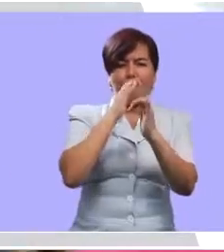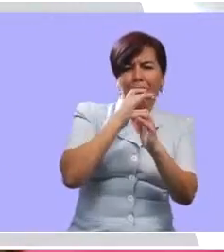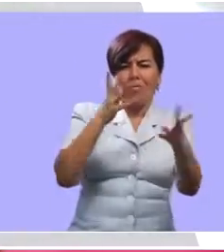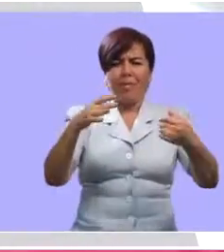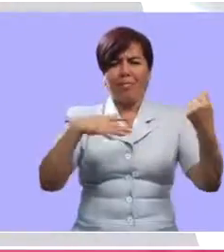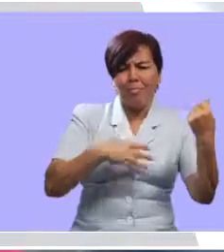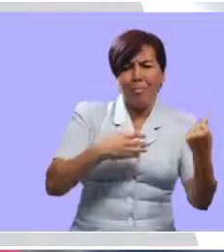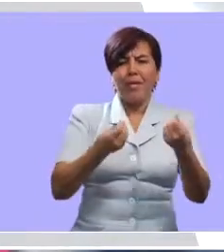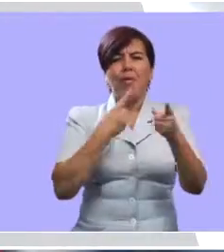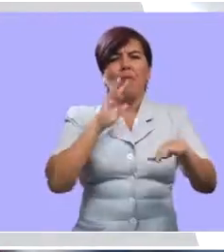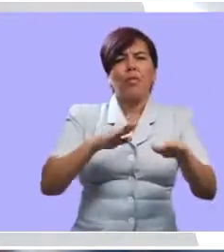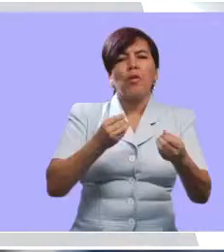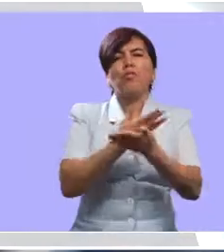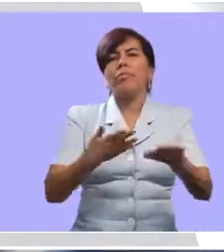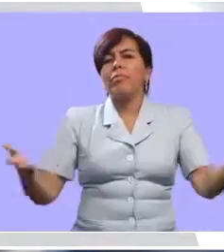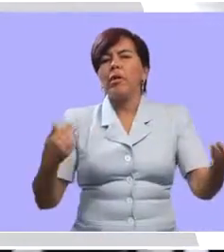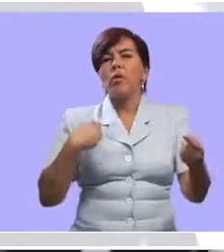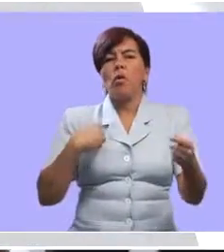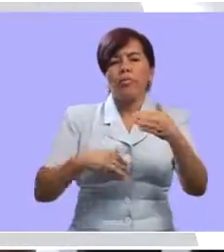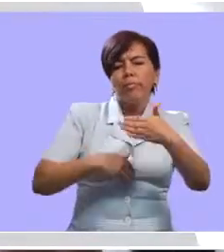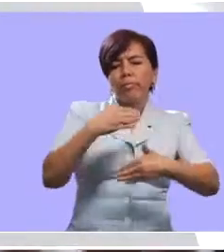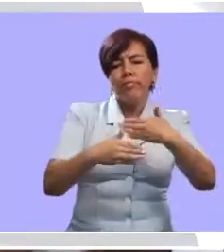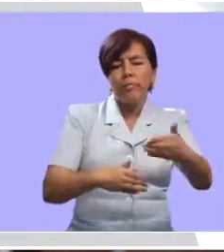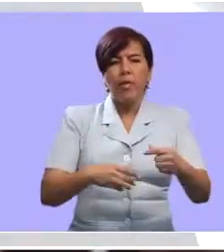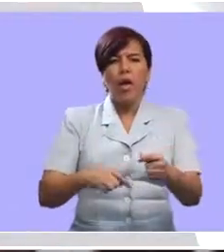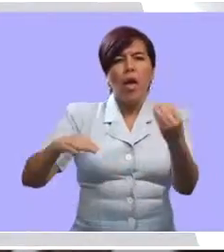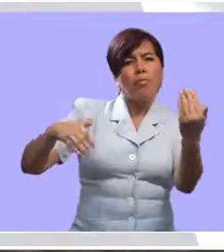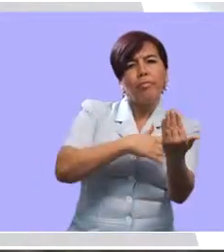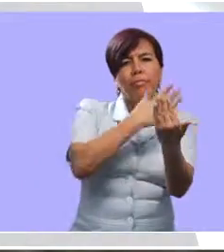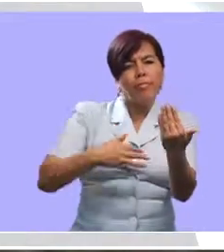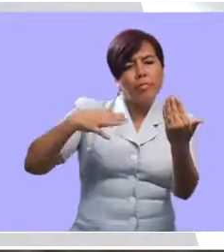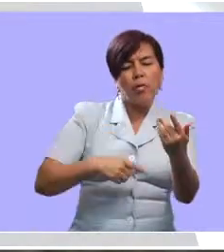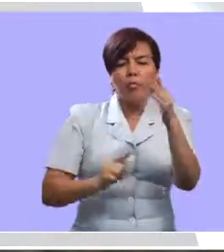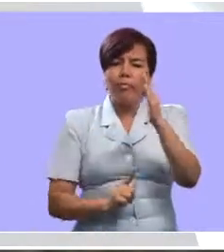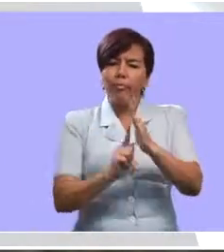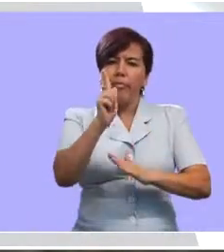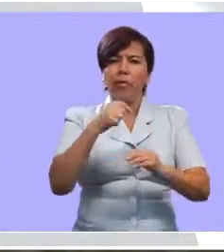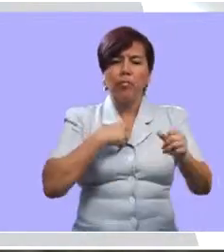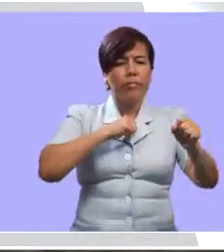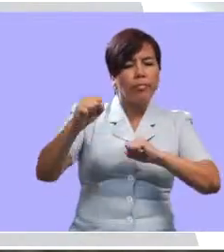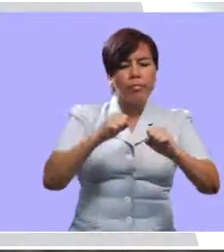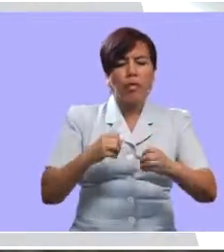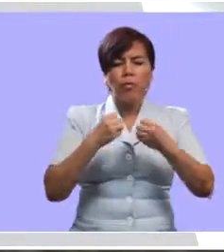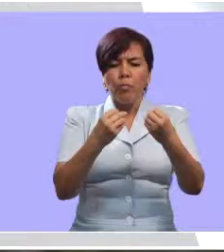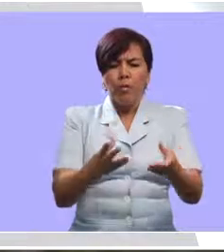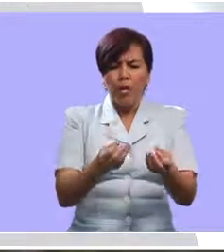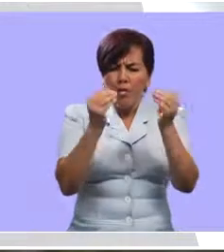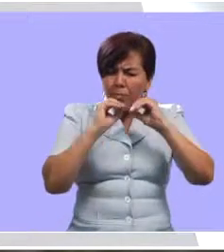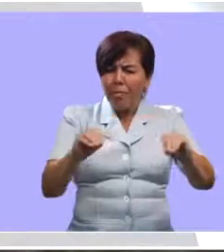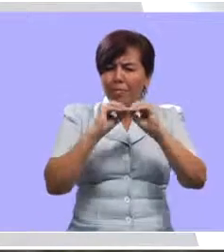instrumentos, con relación ya a todo lo que tenía que ver con el desenvolvimiento de la música como tal y hacer actividades